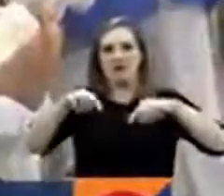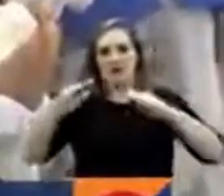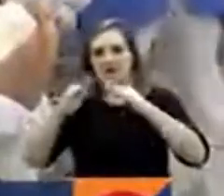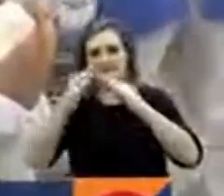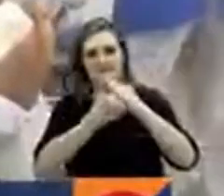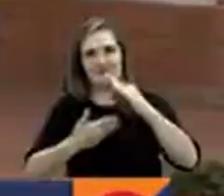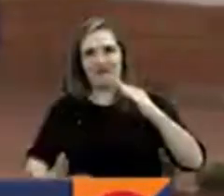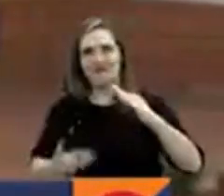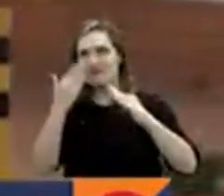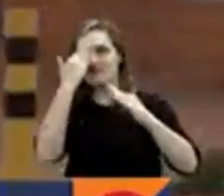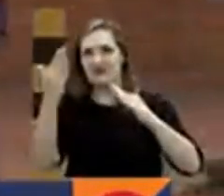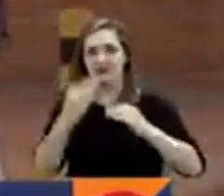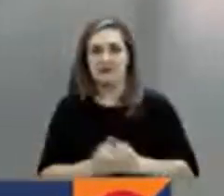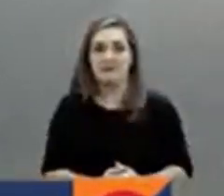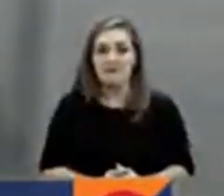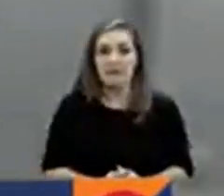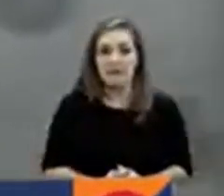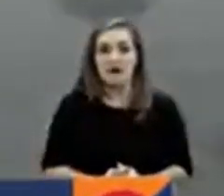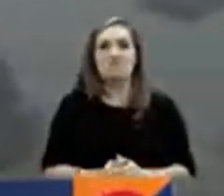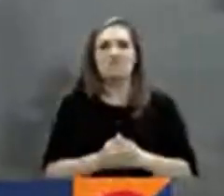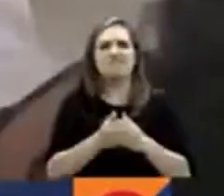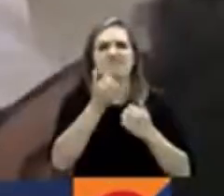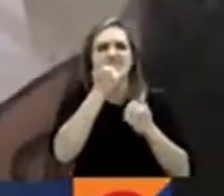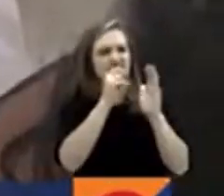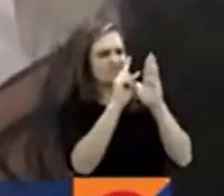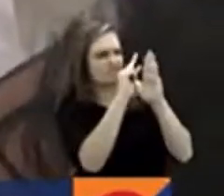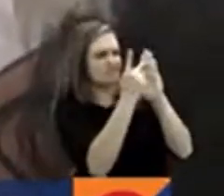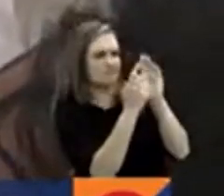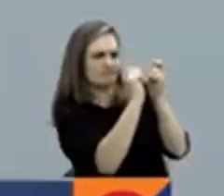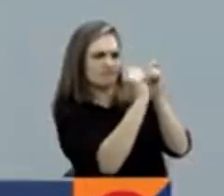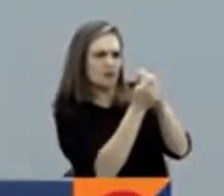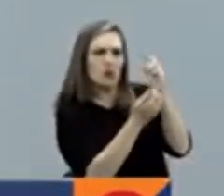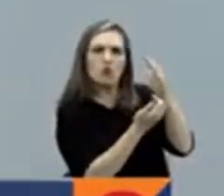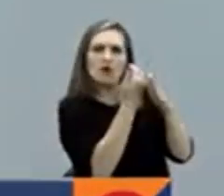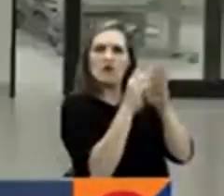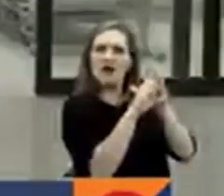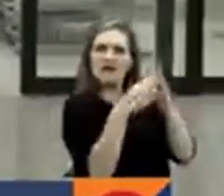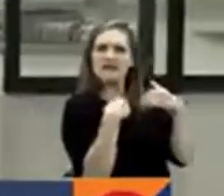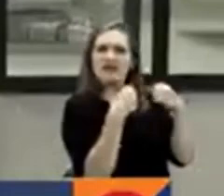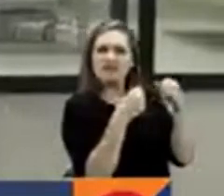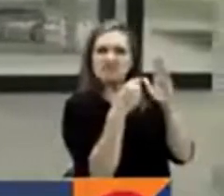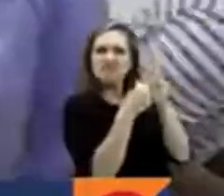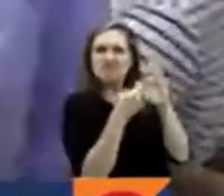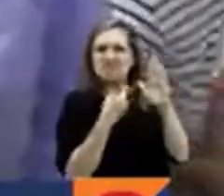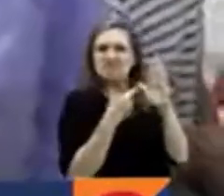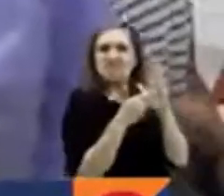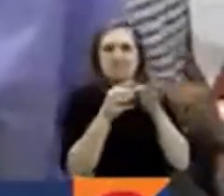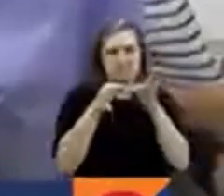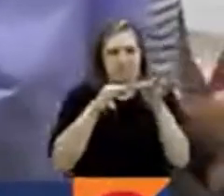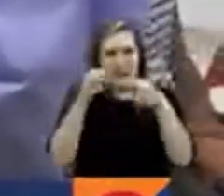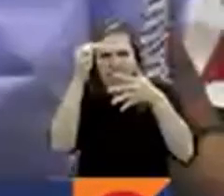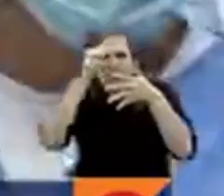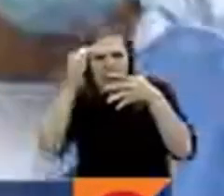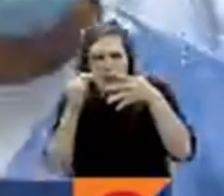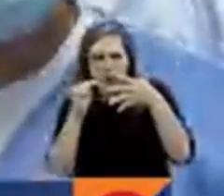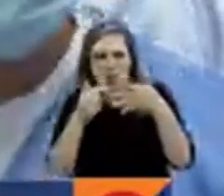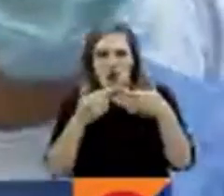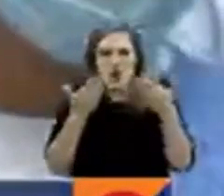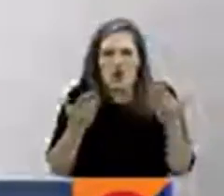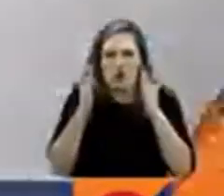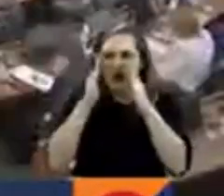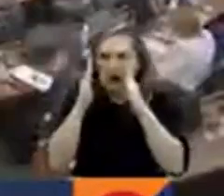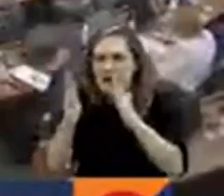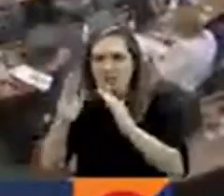La reforma de salud en contexto. En RTBC Noticias les explicamos el texto del proyecto. Hoy, ¿cómo será la atención